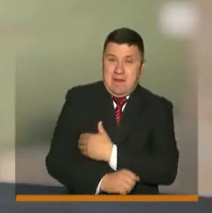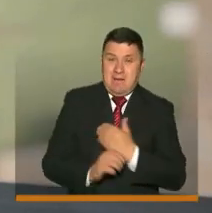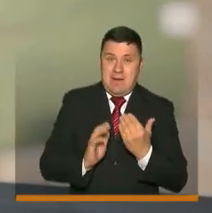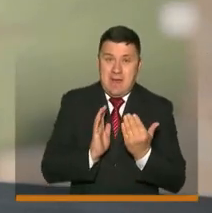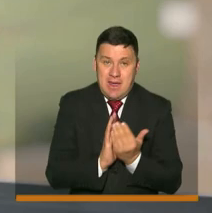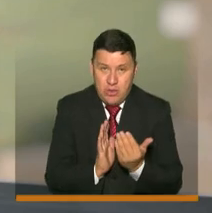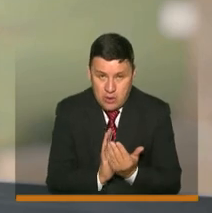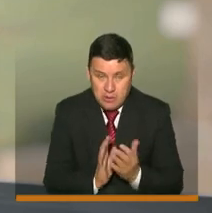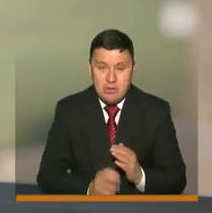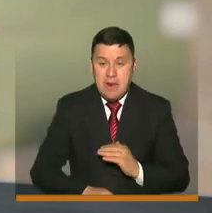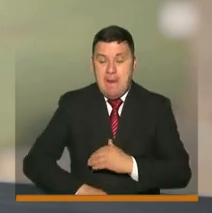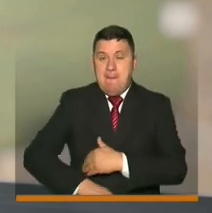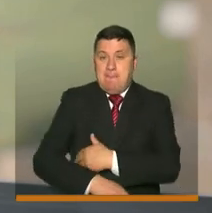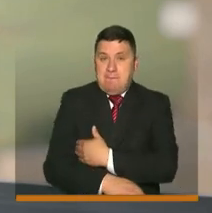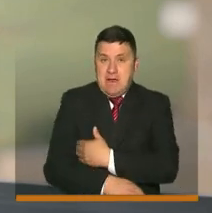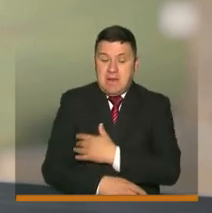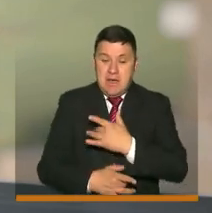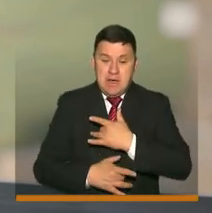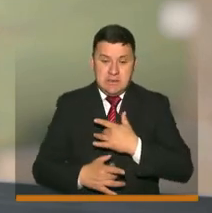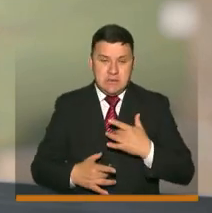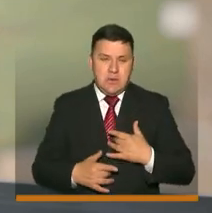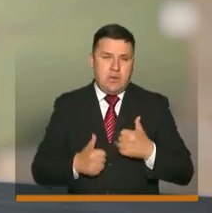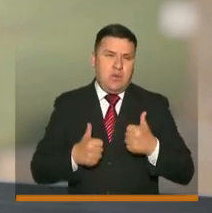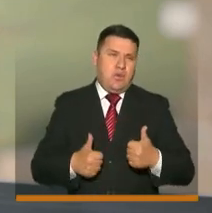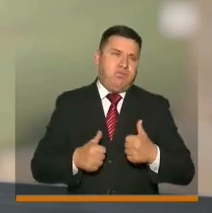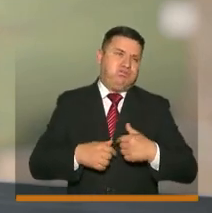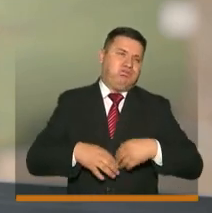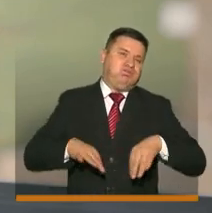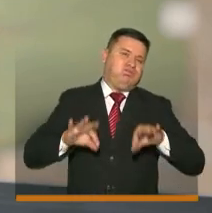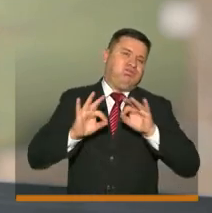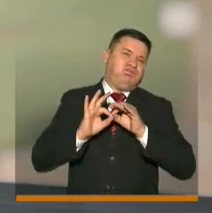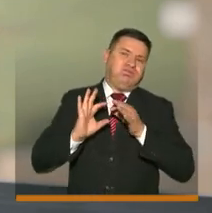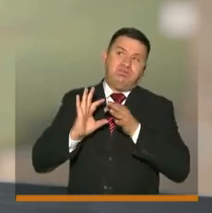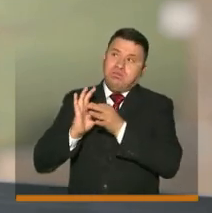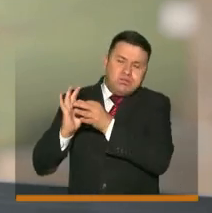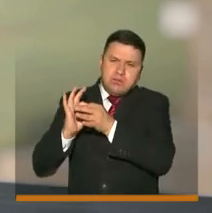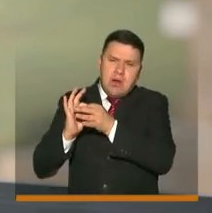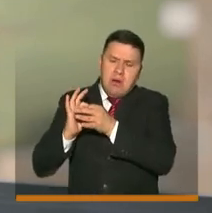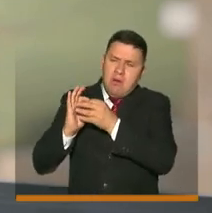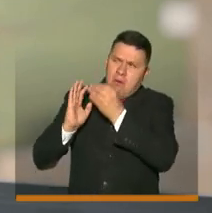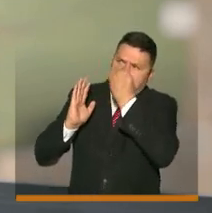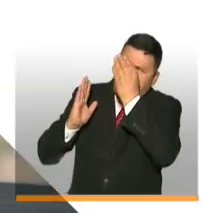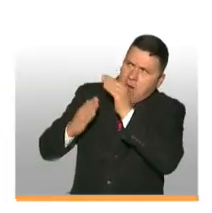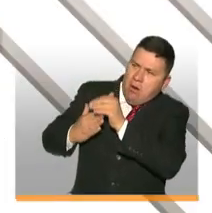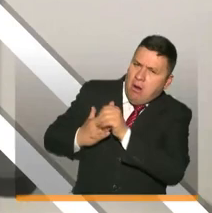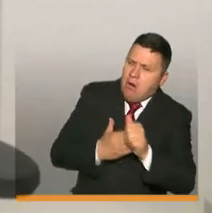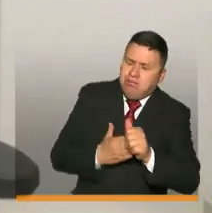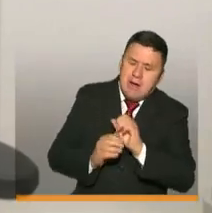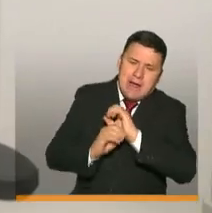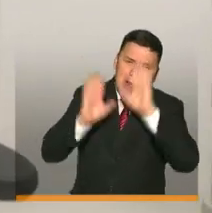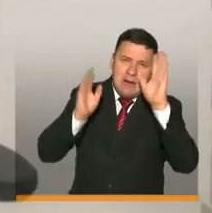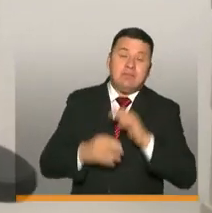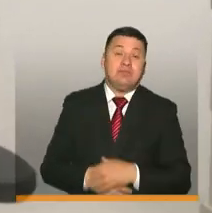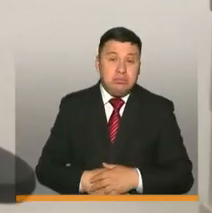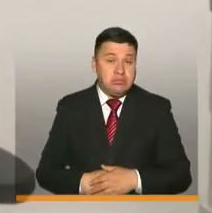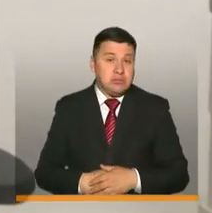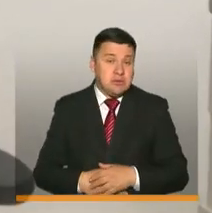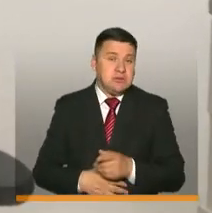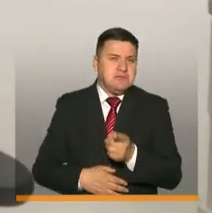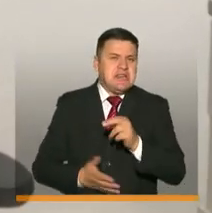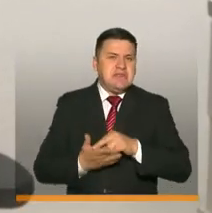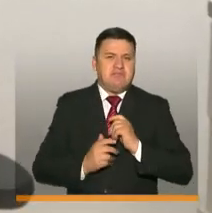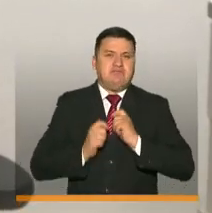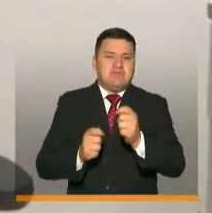Educación y el Ministerio de Salud ha sido clave para nosotros para seguir todas las orientaciones. Aquí hay que dar un parte de